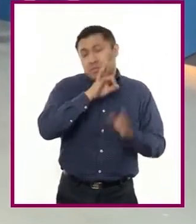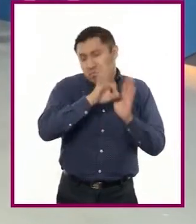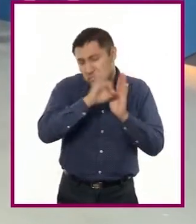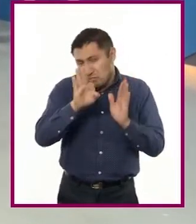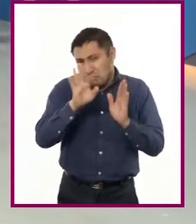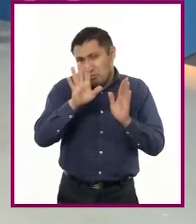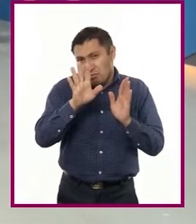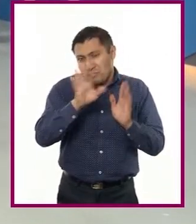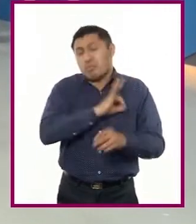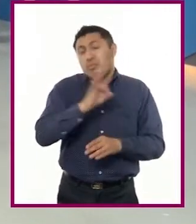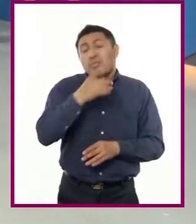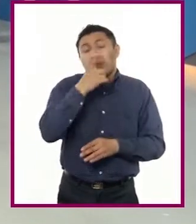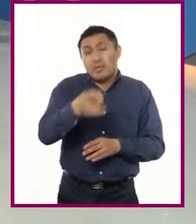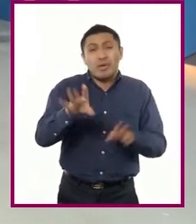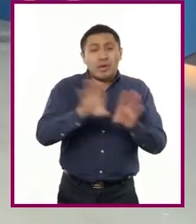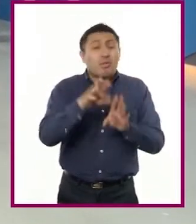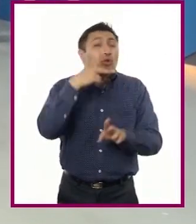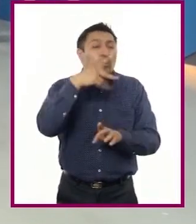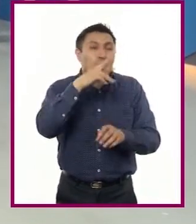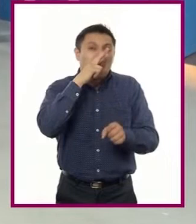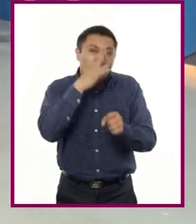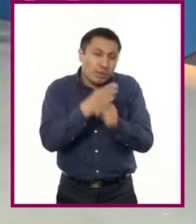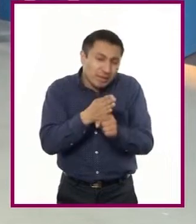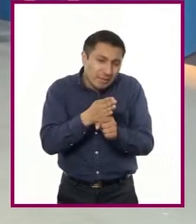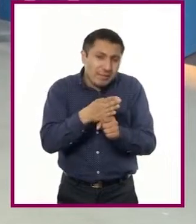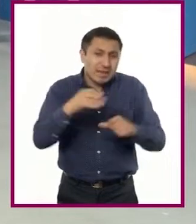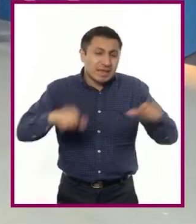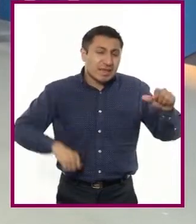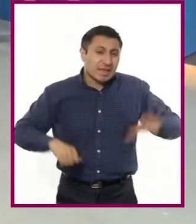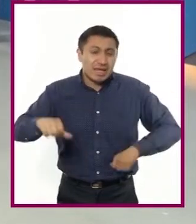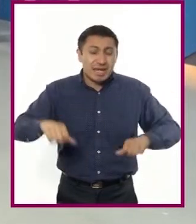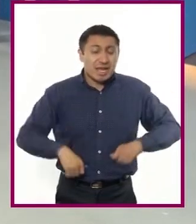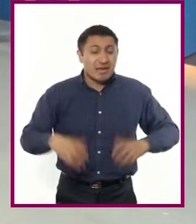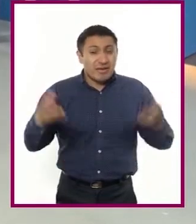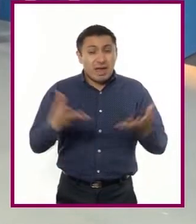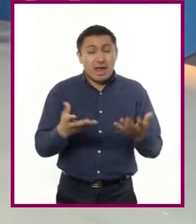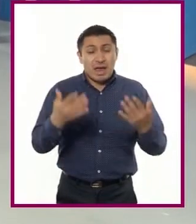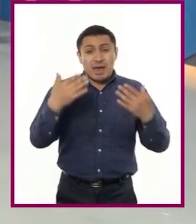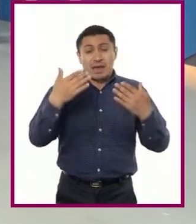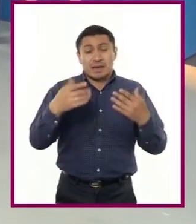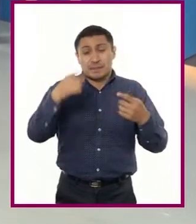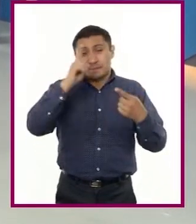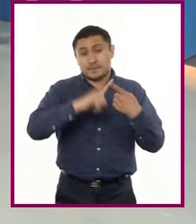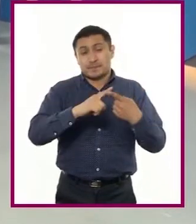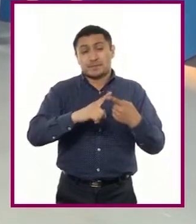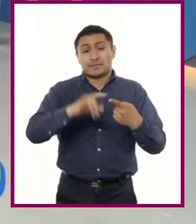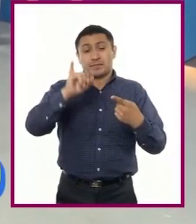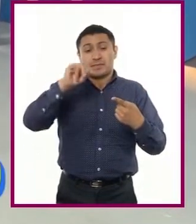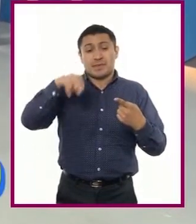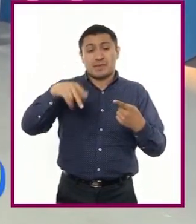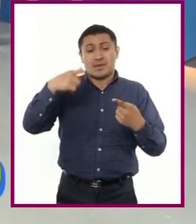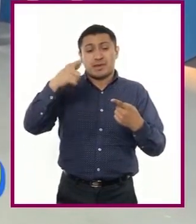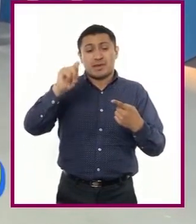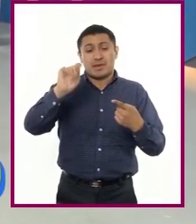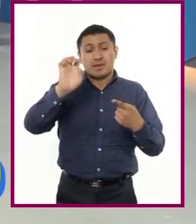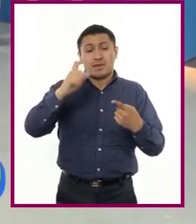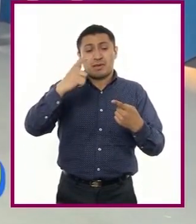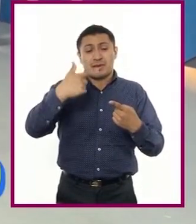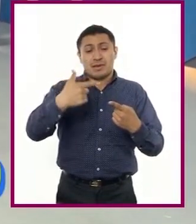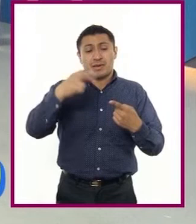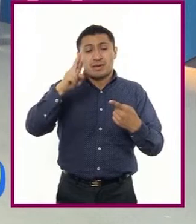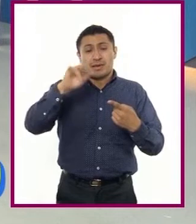y responsabilidades están basadas en integridad, excelencia, compromiso.